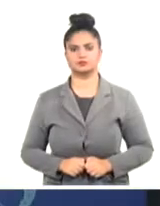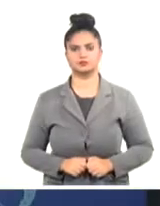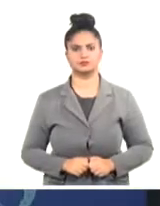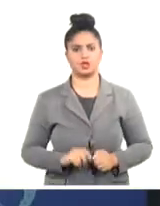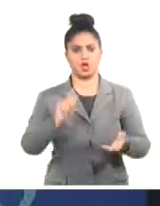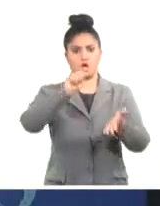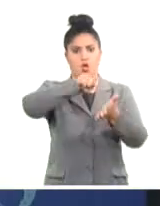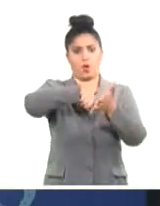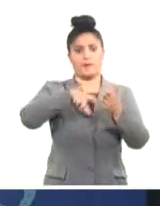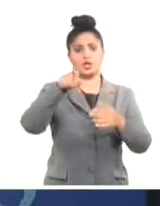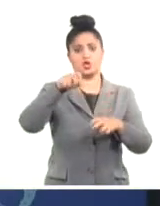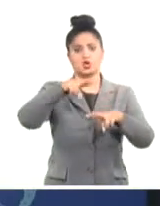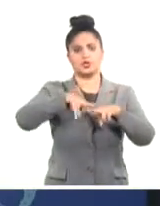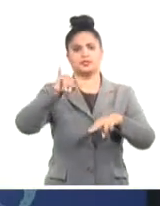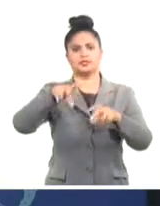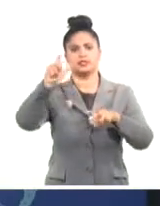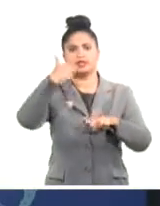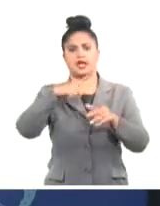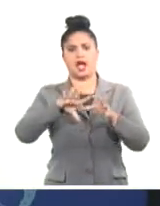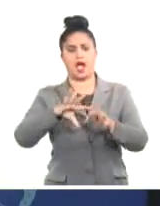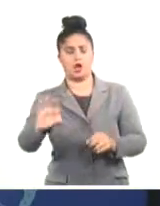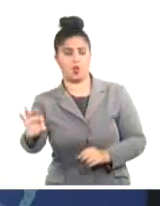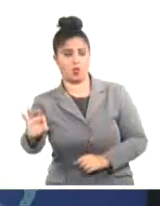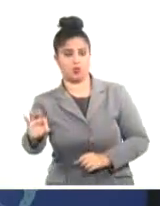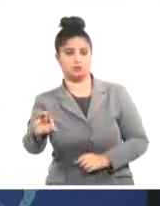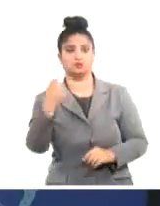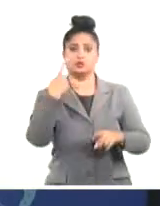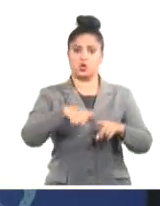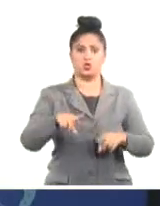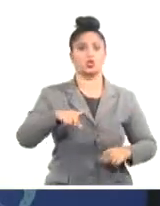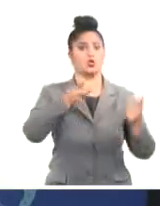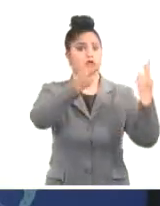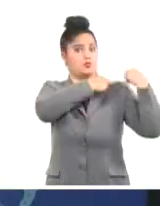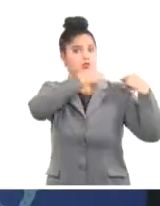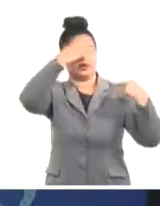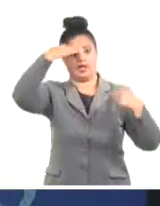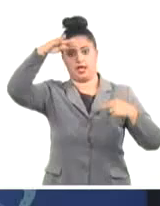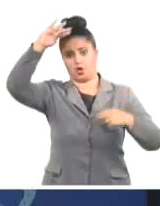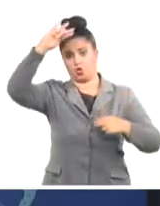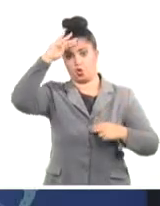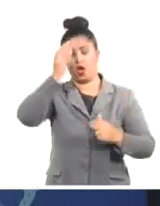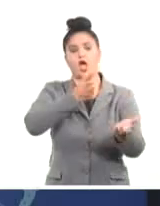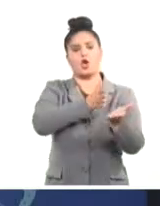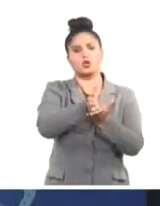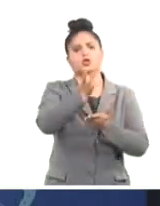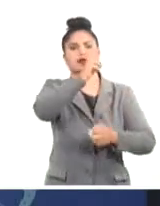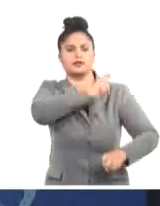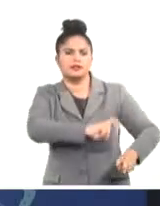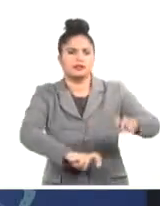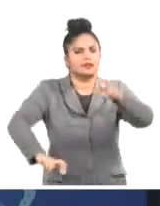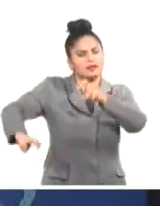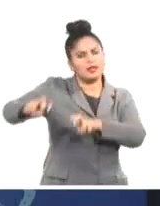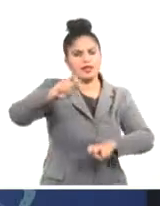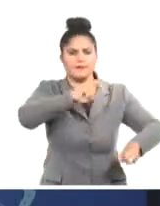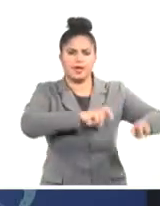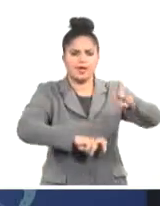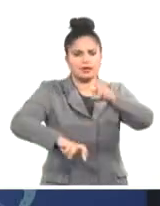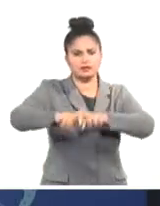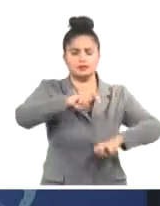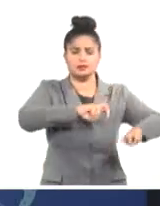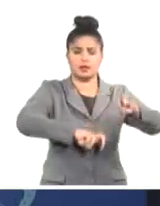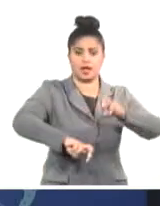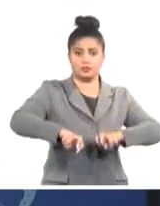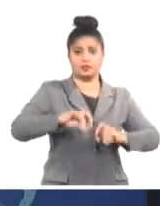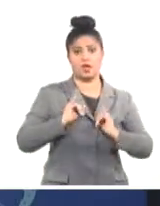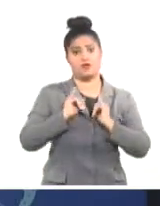Convenio de Chicago. Las autoridades de la aeronáutica civil cubana continúan investigando los detalles del hecho a partir de la